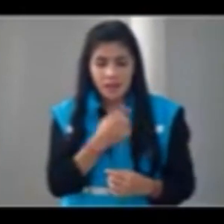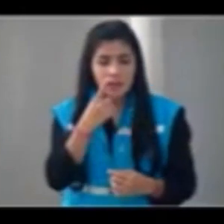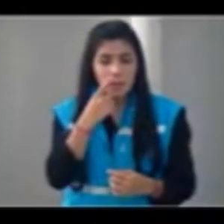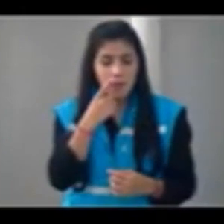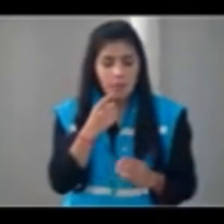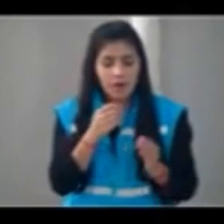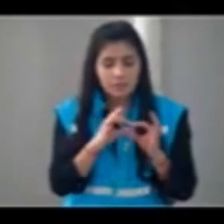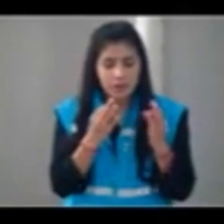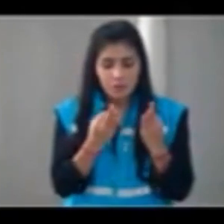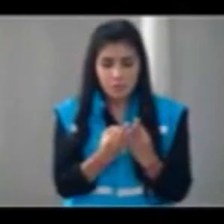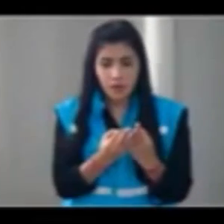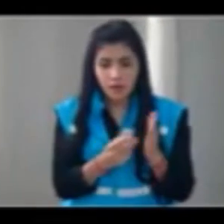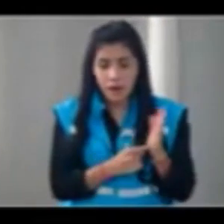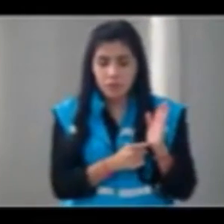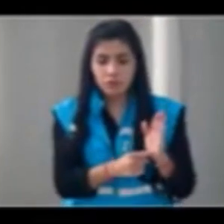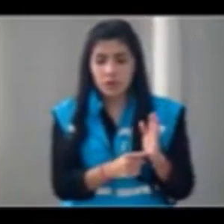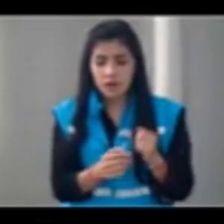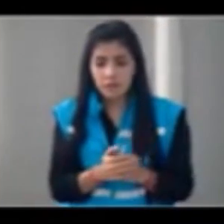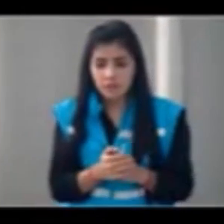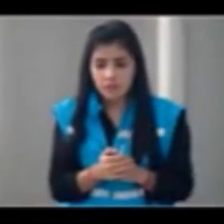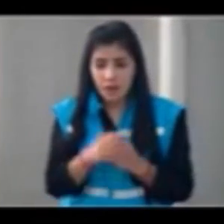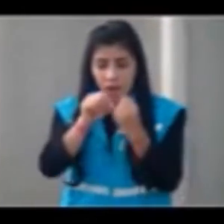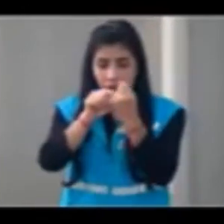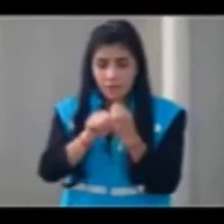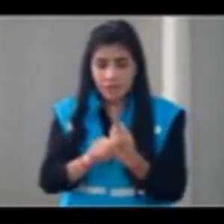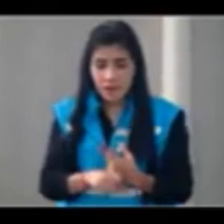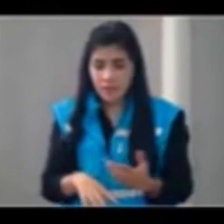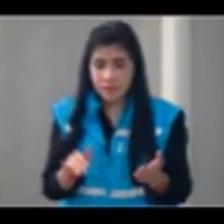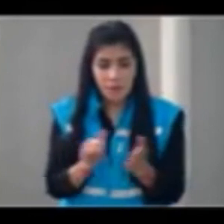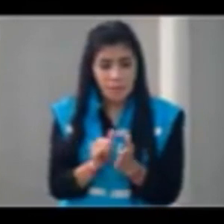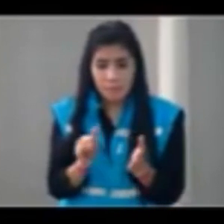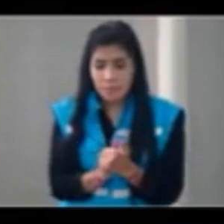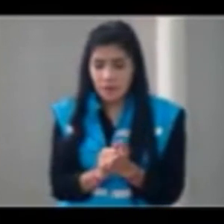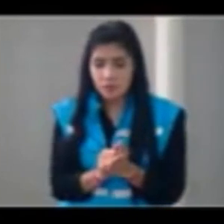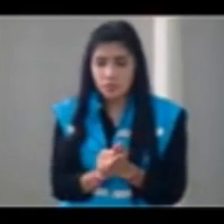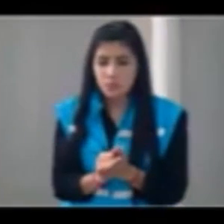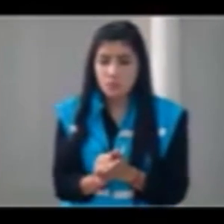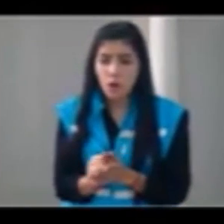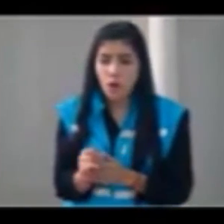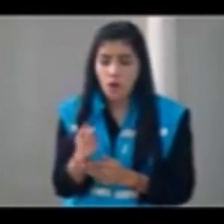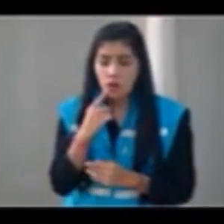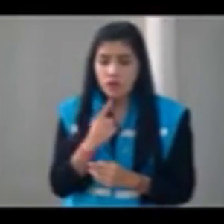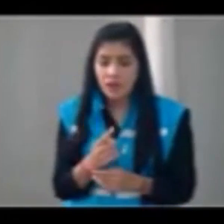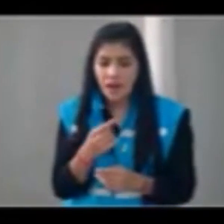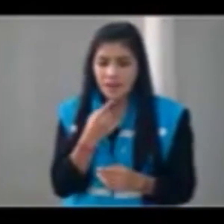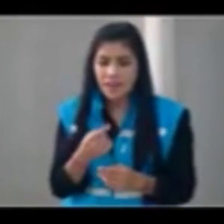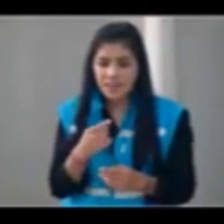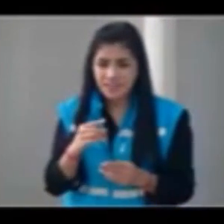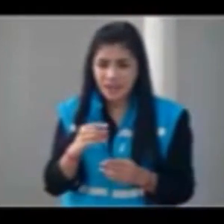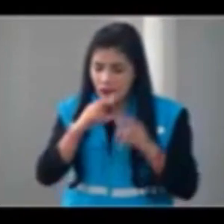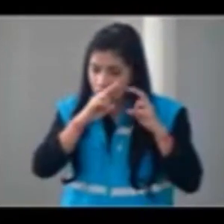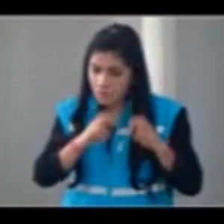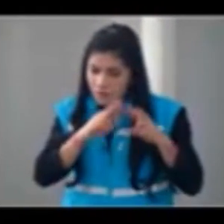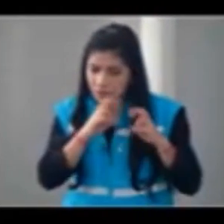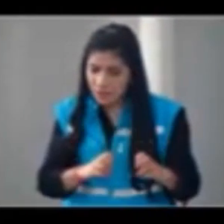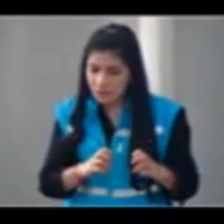Y el segundo que las entrevistas saldrían el mismo día en que la W entrevistaría a una de las denunciantes de la investigación que va adelantando.